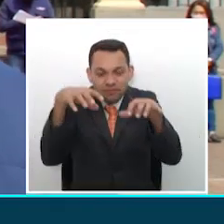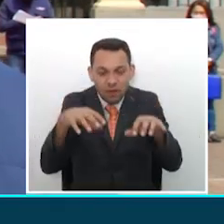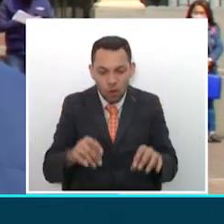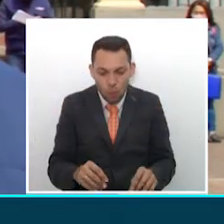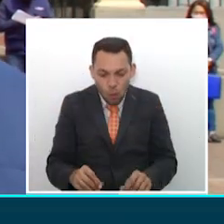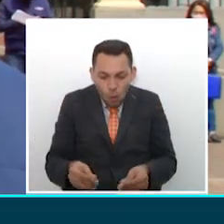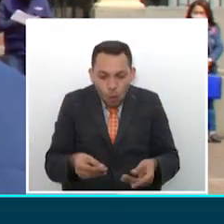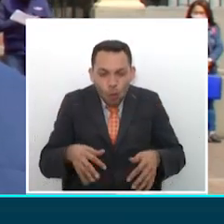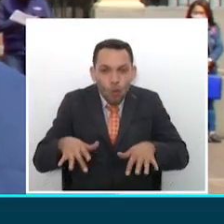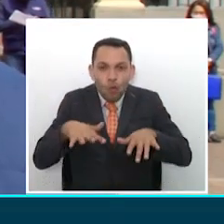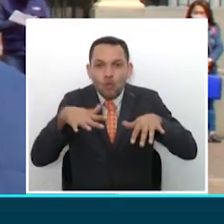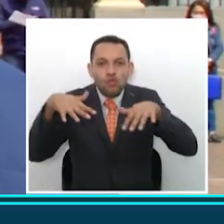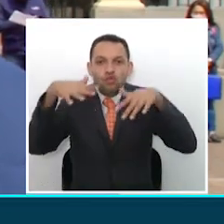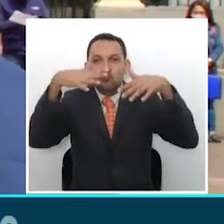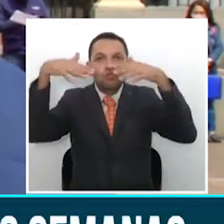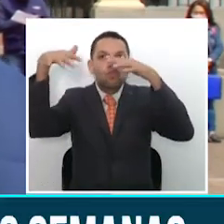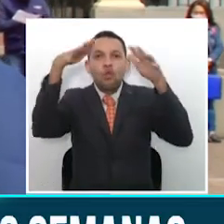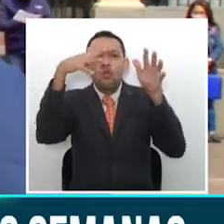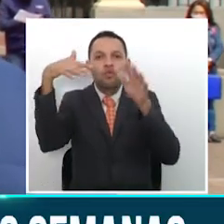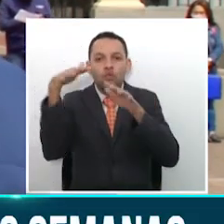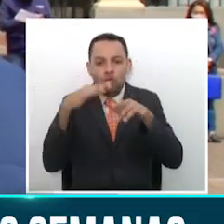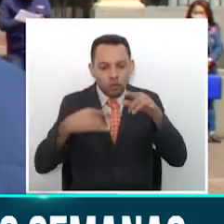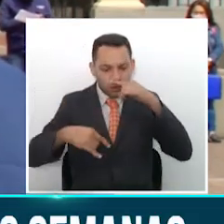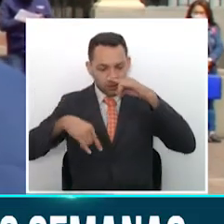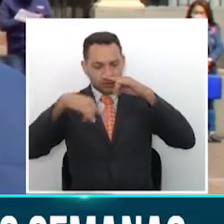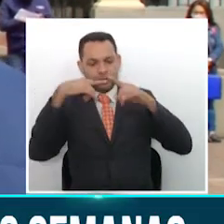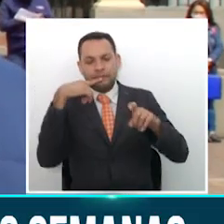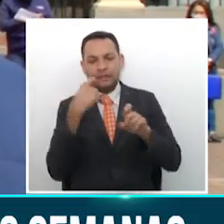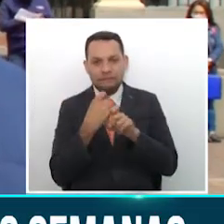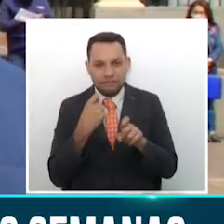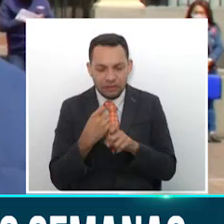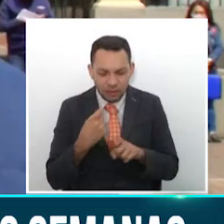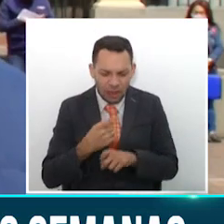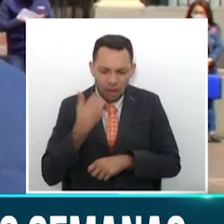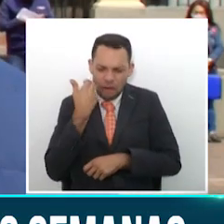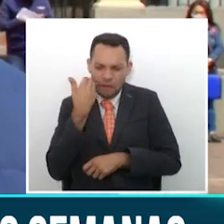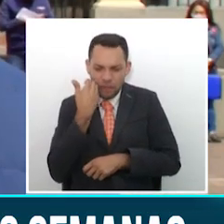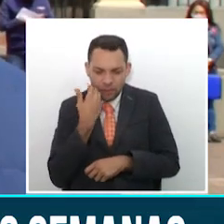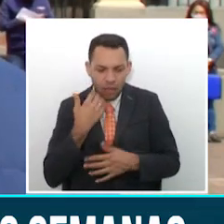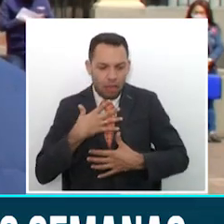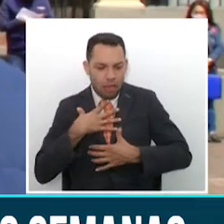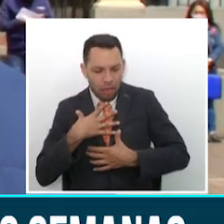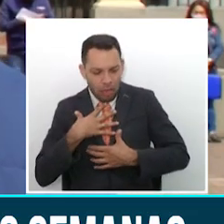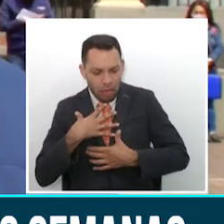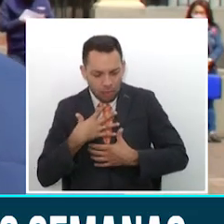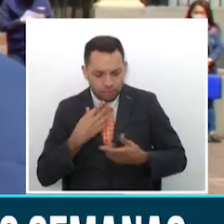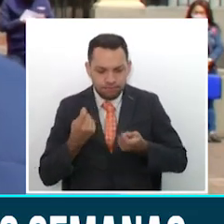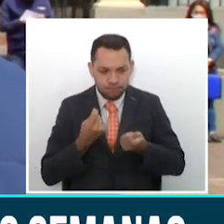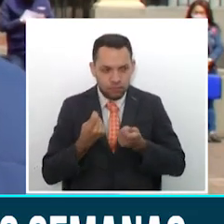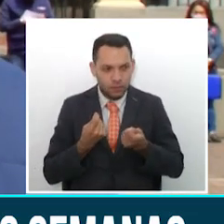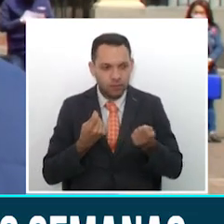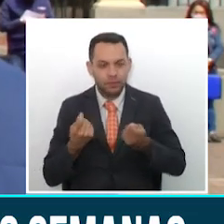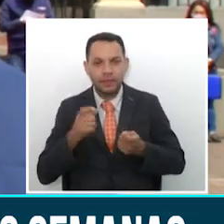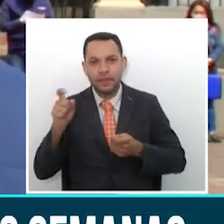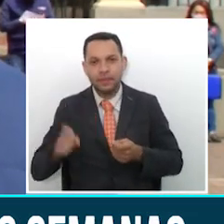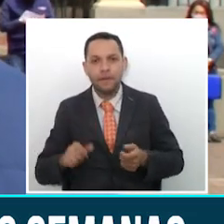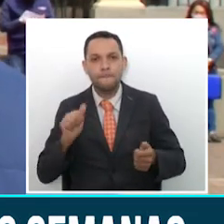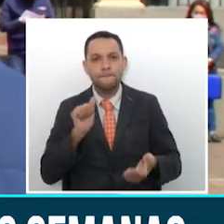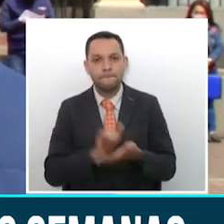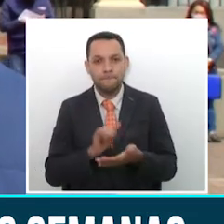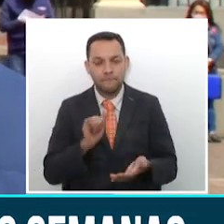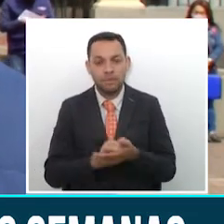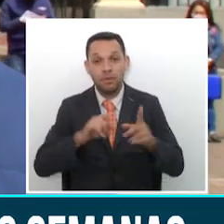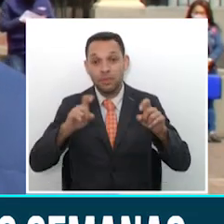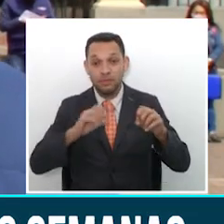alógenos que se dispersan por el viento. Afortunadamente, digamos que esto se puede ver un poco minimizado con la actual situación del COVID